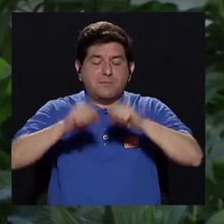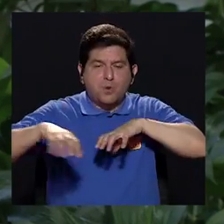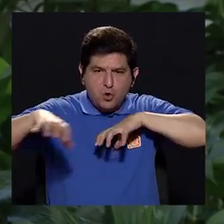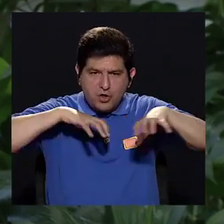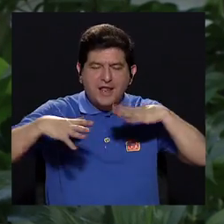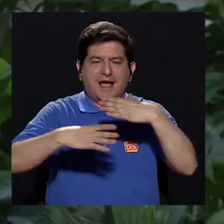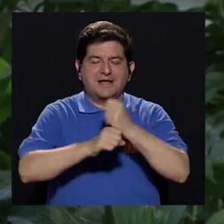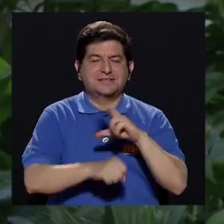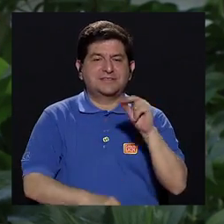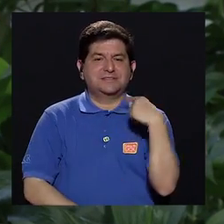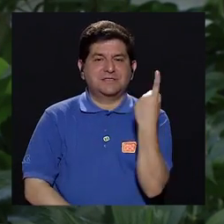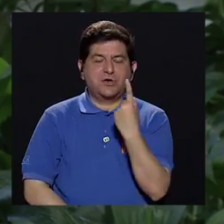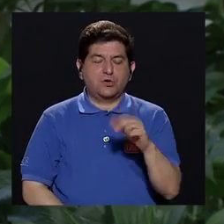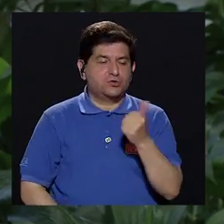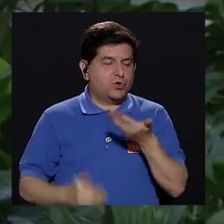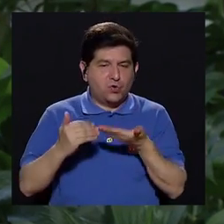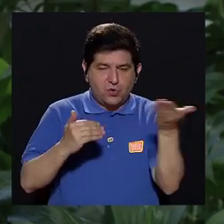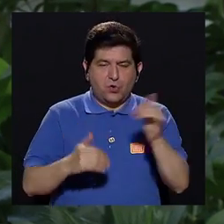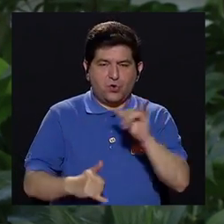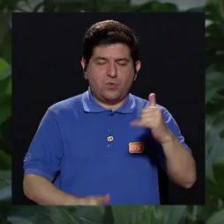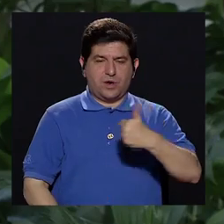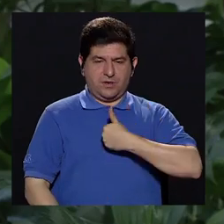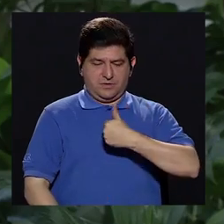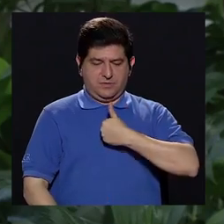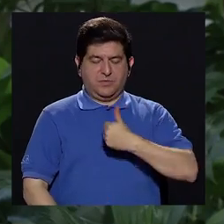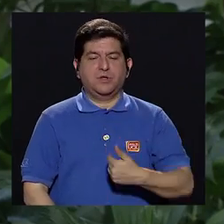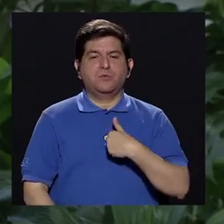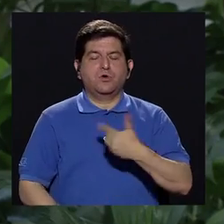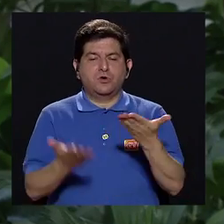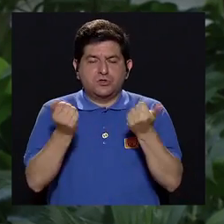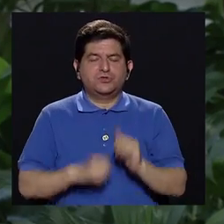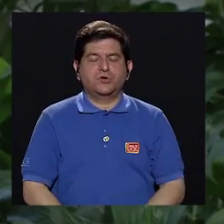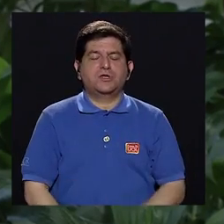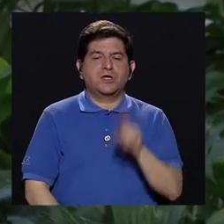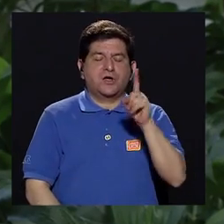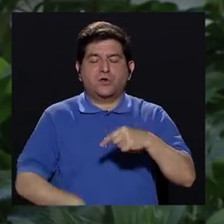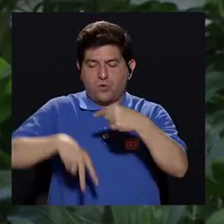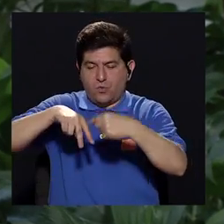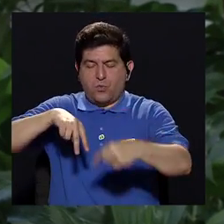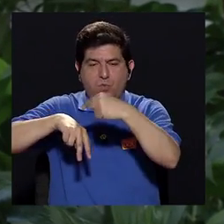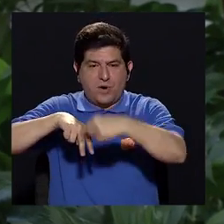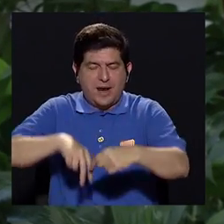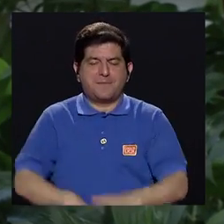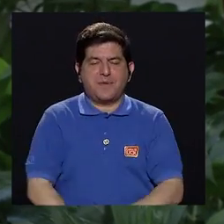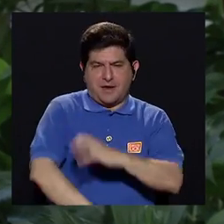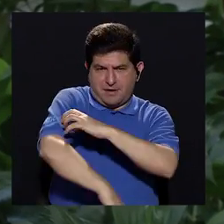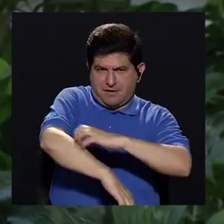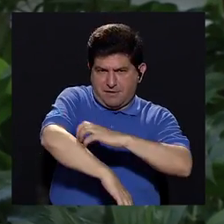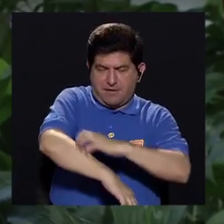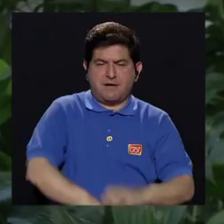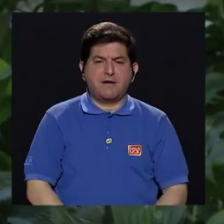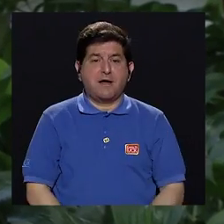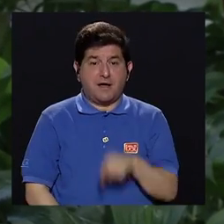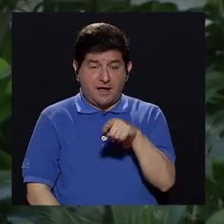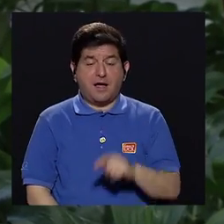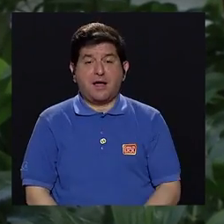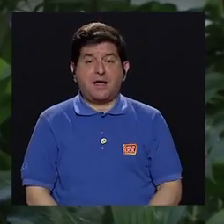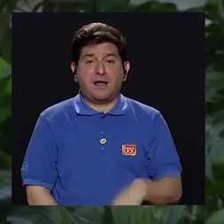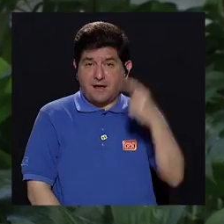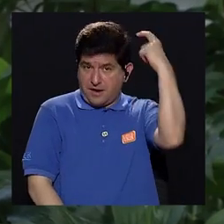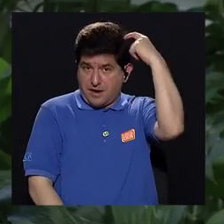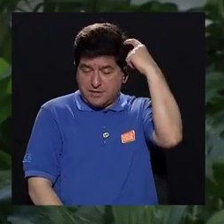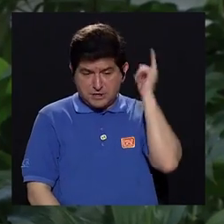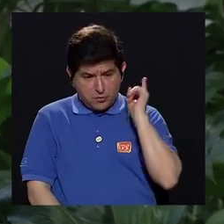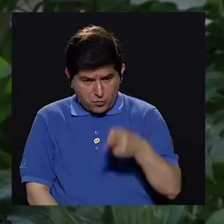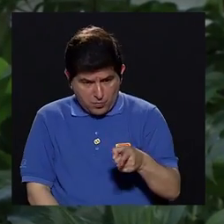ejecutar movimientos, no solo con otro objeto, sino conmigo mismo. Si yo quiero rascarme una pierna, hay un comando en mi cerebro que dice, bueno, baje la mano y se rasca.